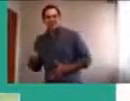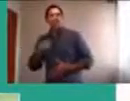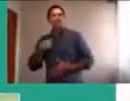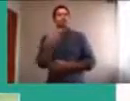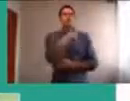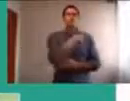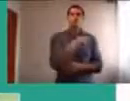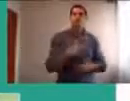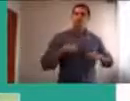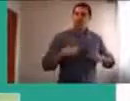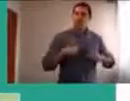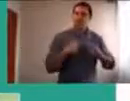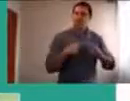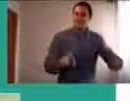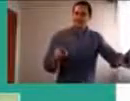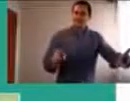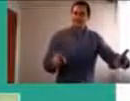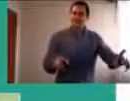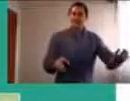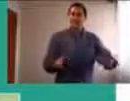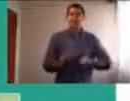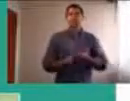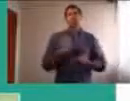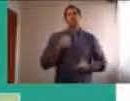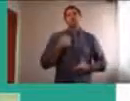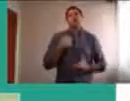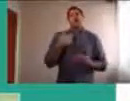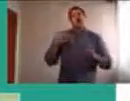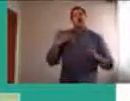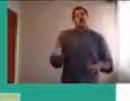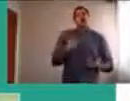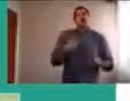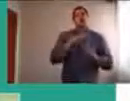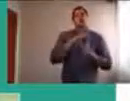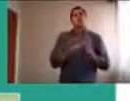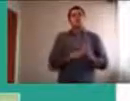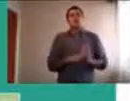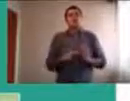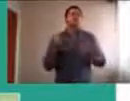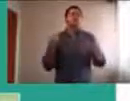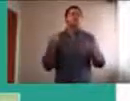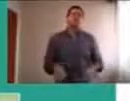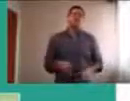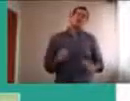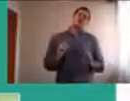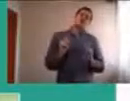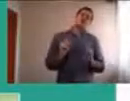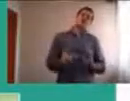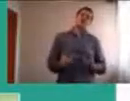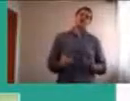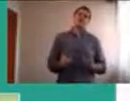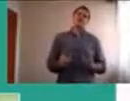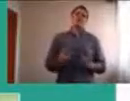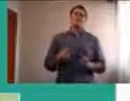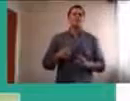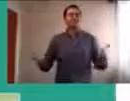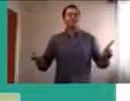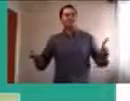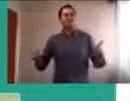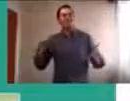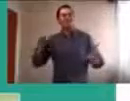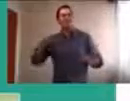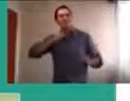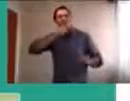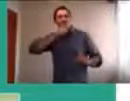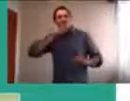como que, que puede tener, más años de proyectos, y cuando uno es más grande, le quedan menos años, de proyectos también, y no estoy hablando, de lo